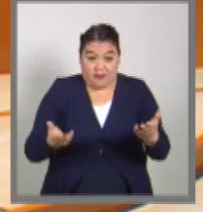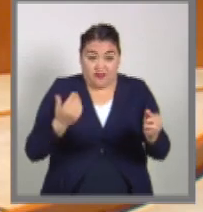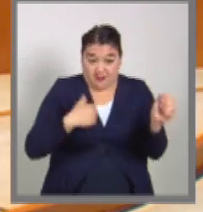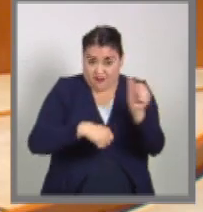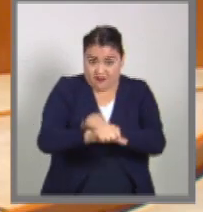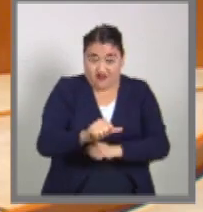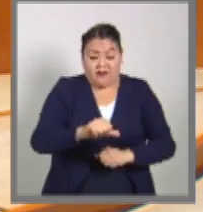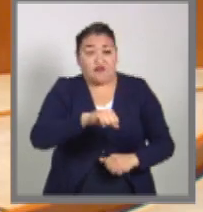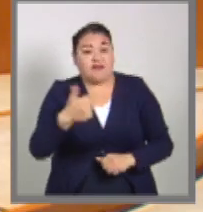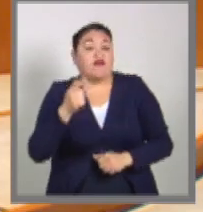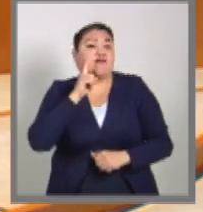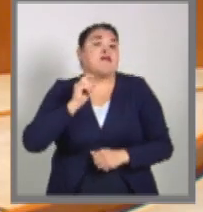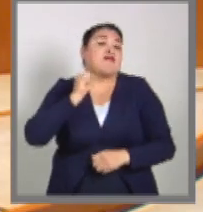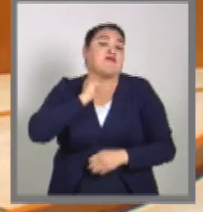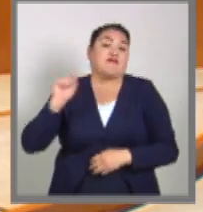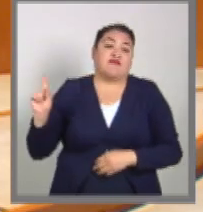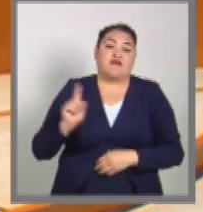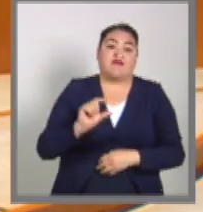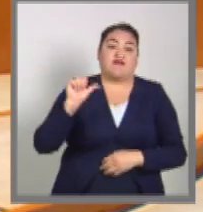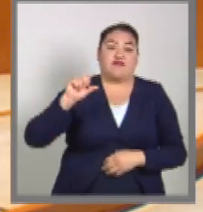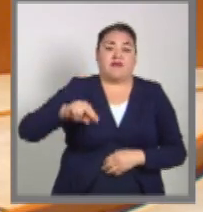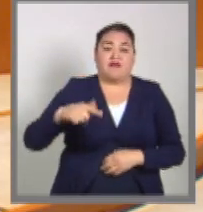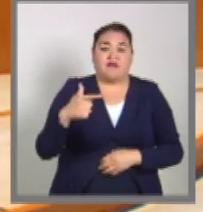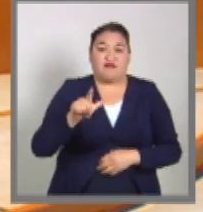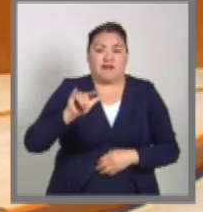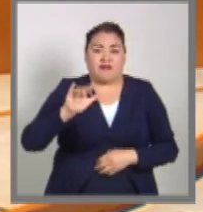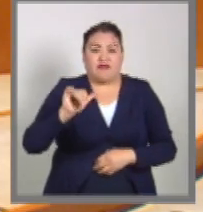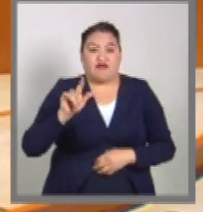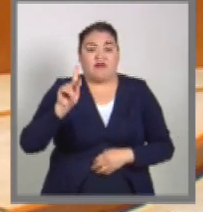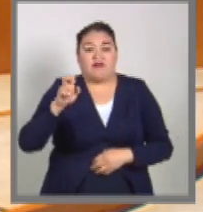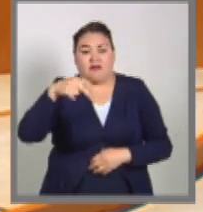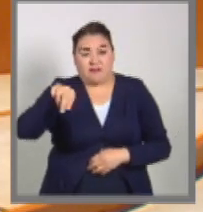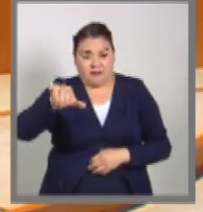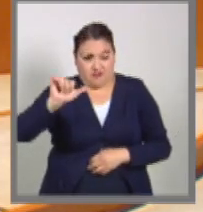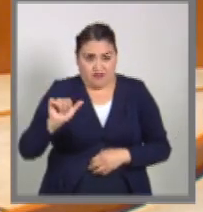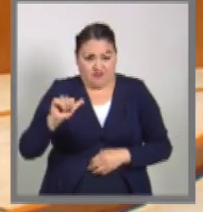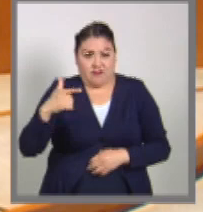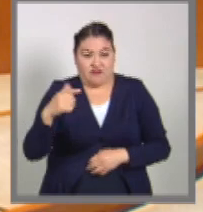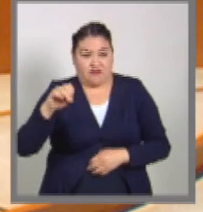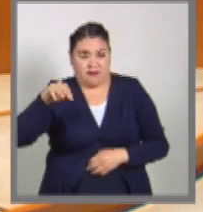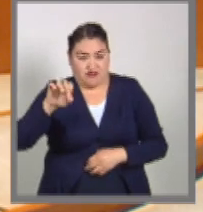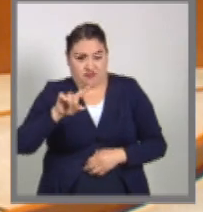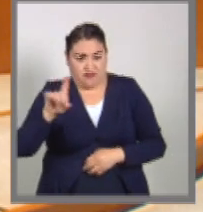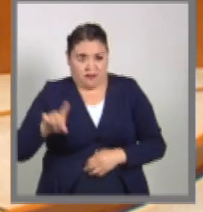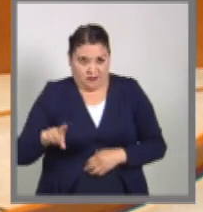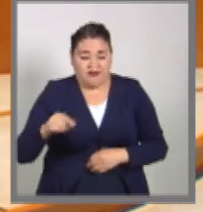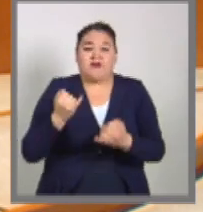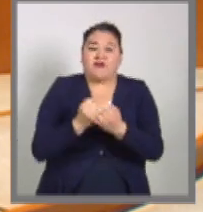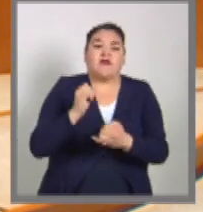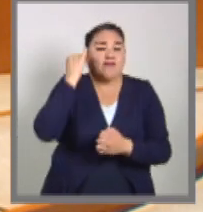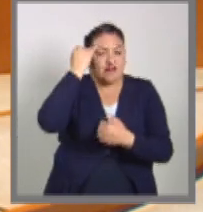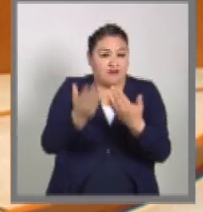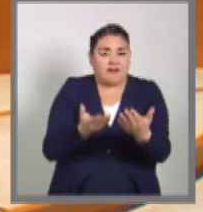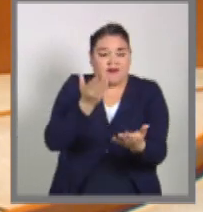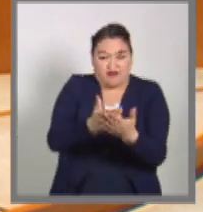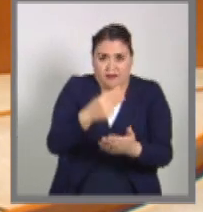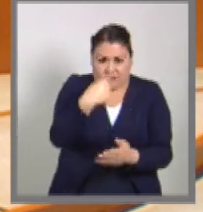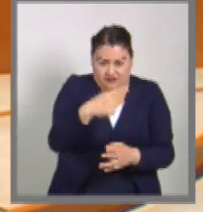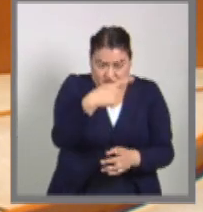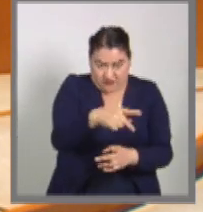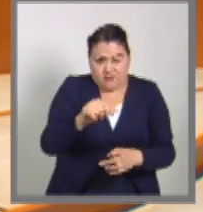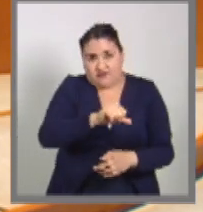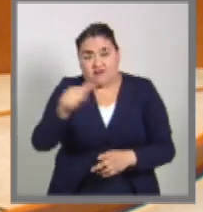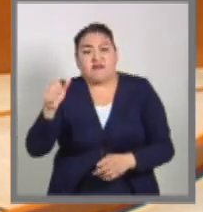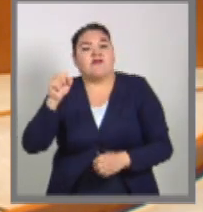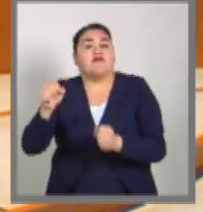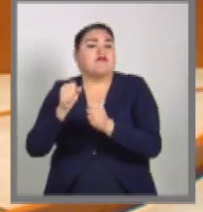La palabra a la senadora Angélica de la Peña Gómez para presentar a nombre propio y de las